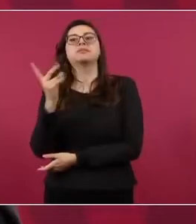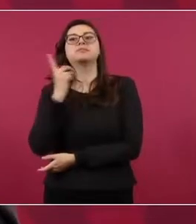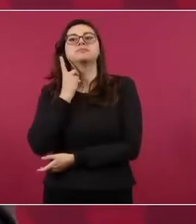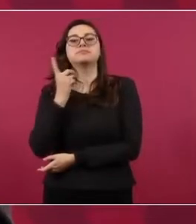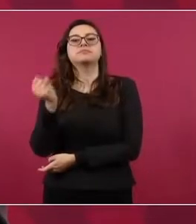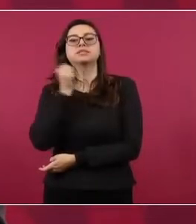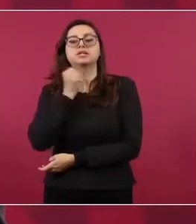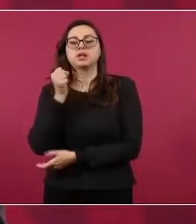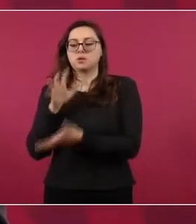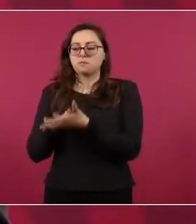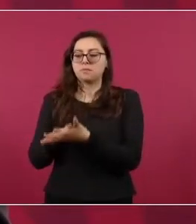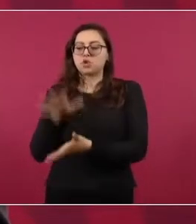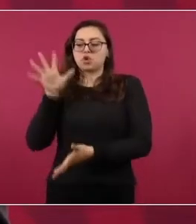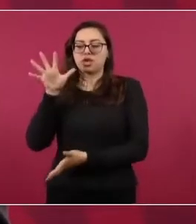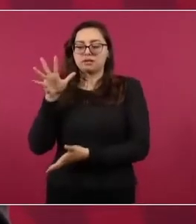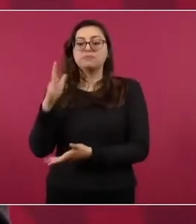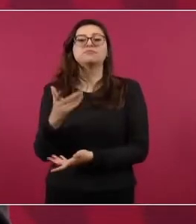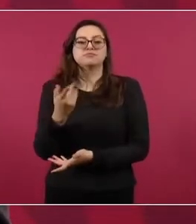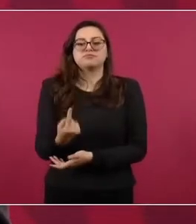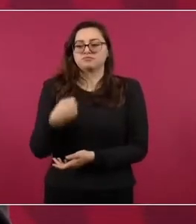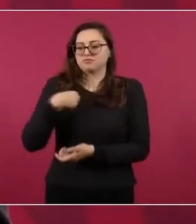de Diputados y en la Cámara de Senadores.